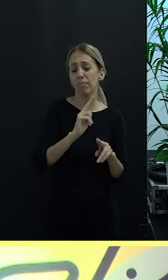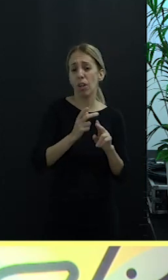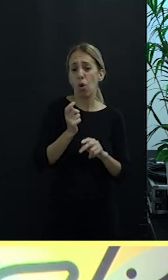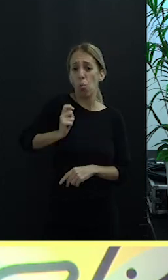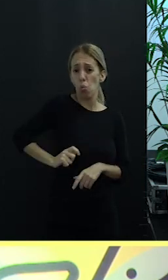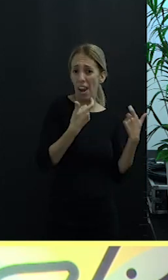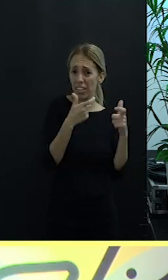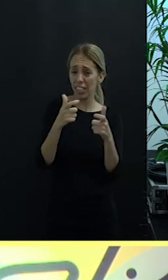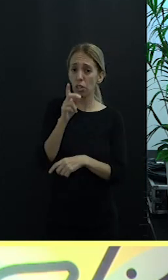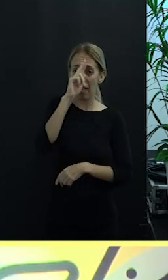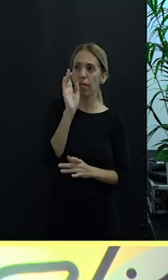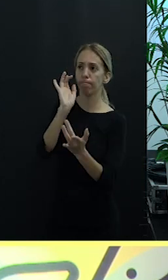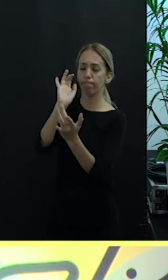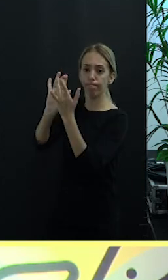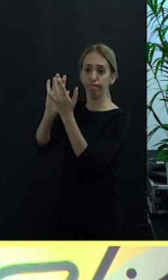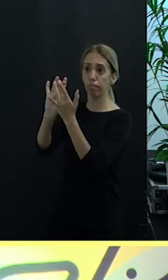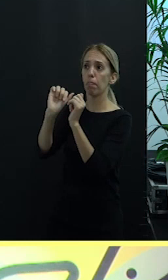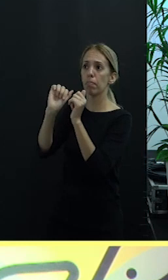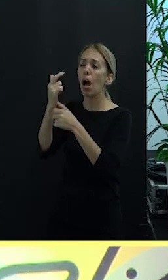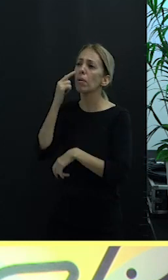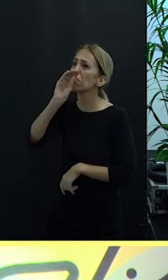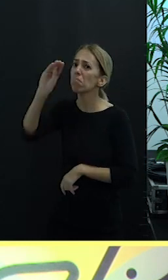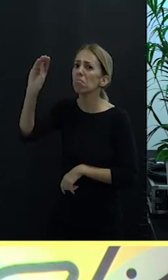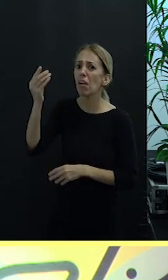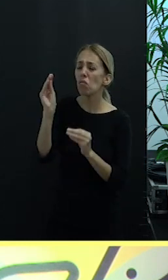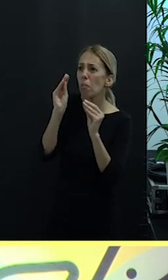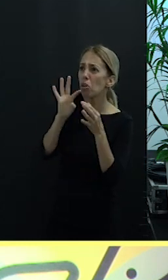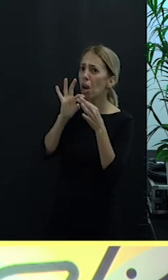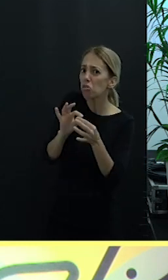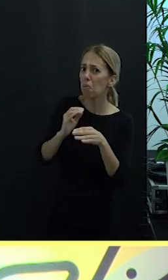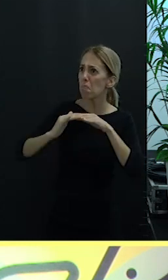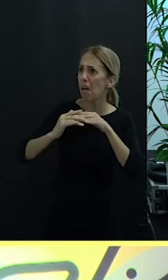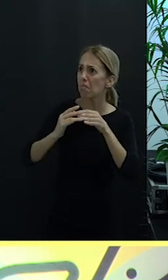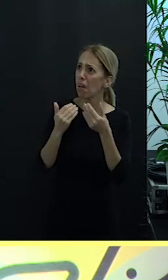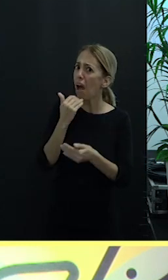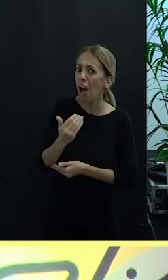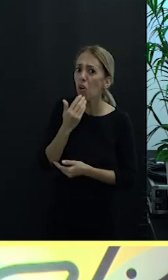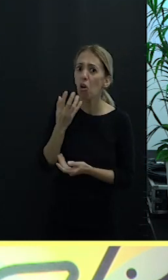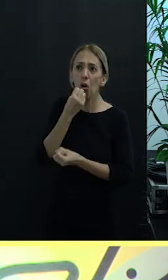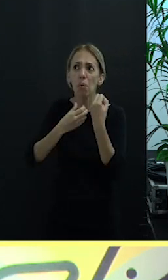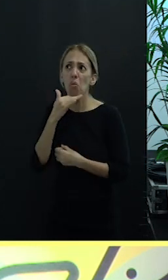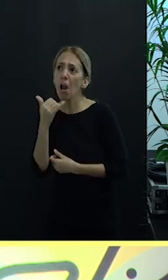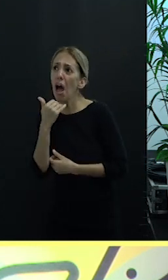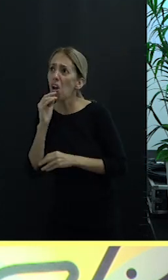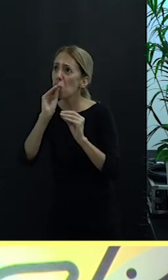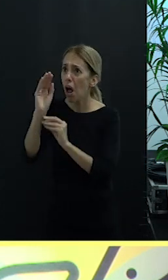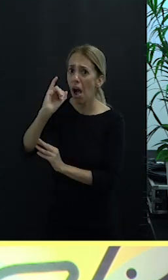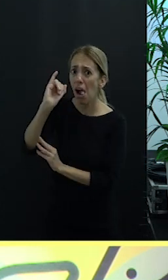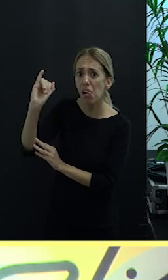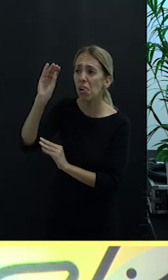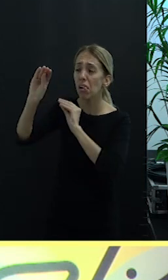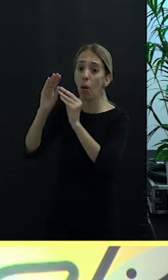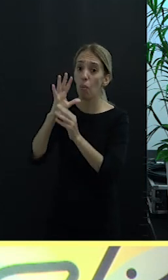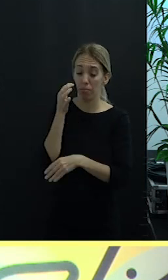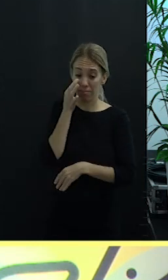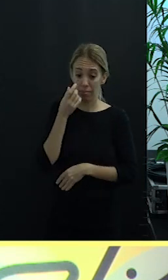Madrid. ¿Hay algo? ¿Hay alguna cualificación? Nos preguntamos. ¿Hay alguien que esté haciendo algo de formación? Porque el